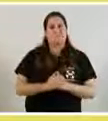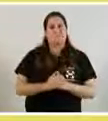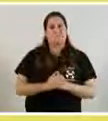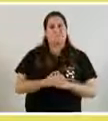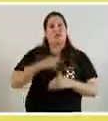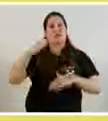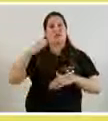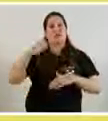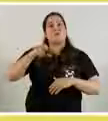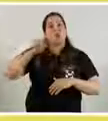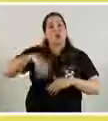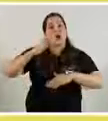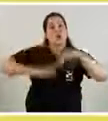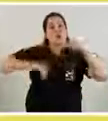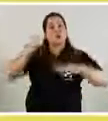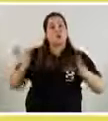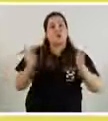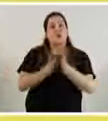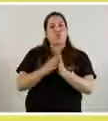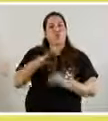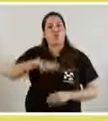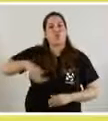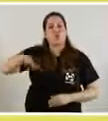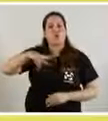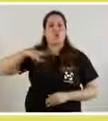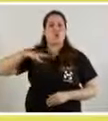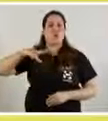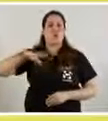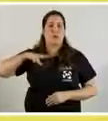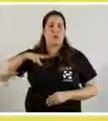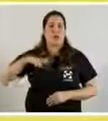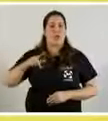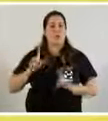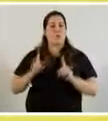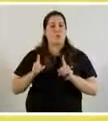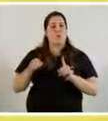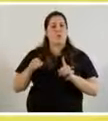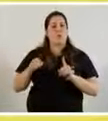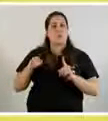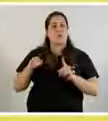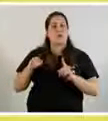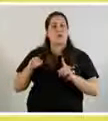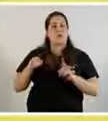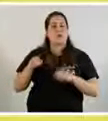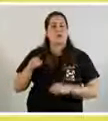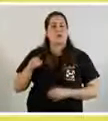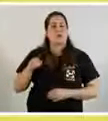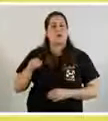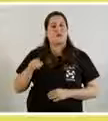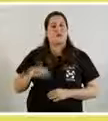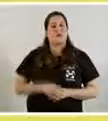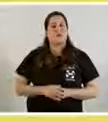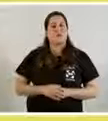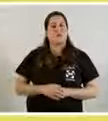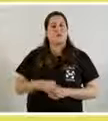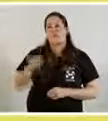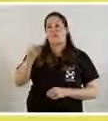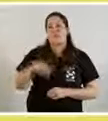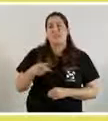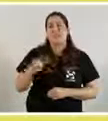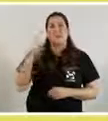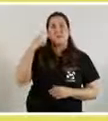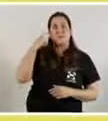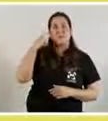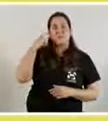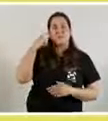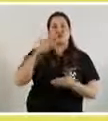acuerdo con el sector privado, que además atiende a la igualdad de género que